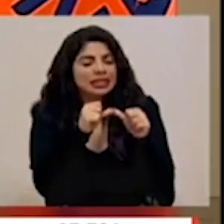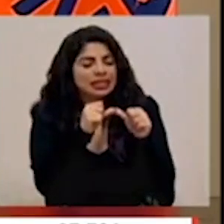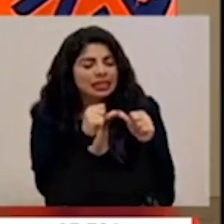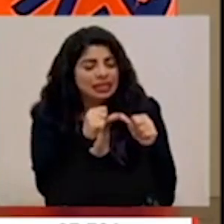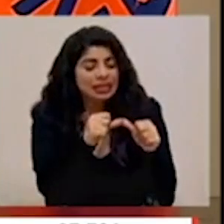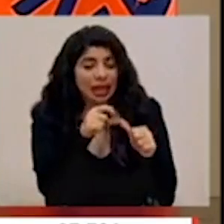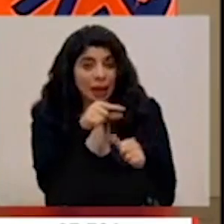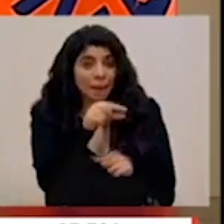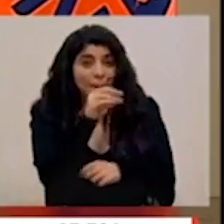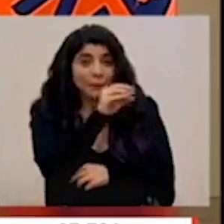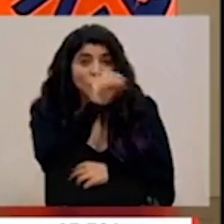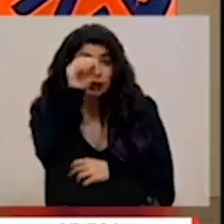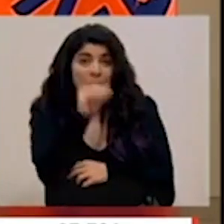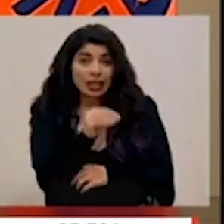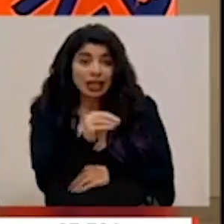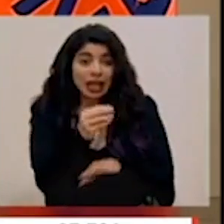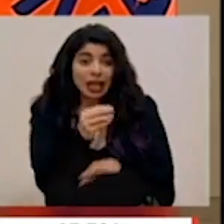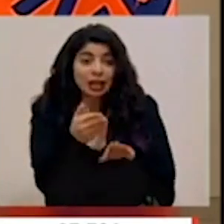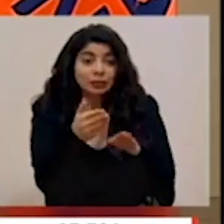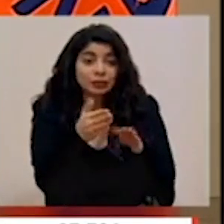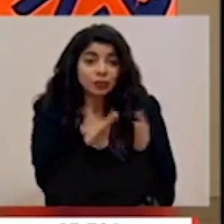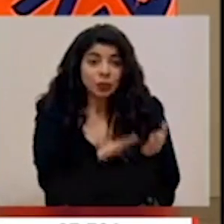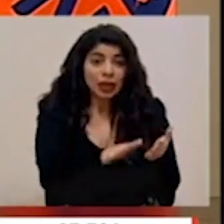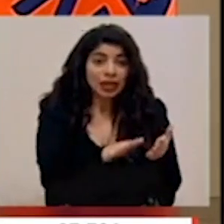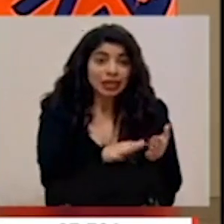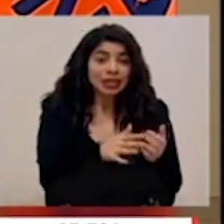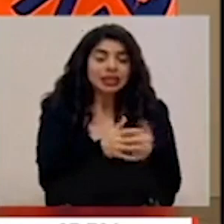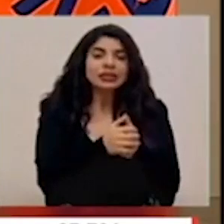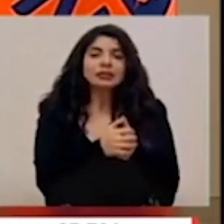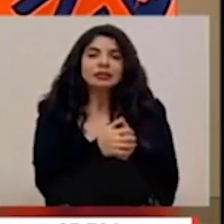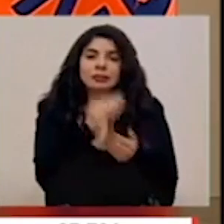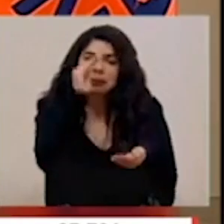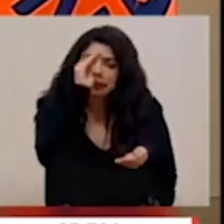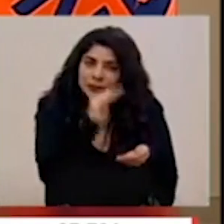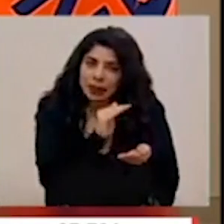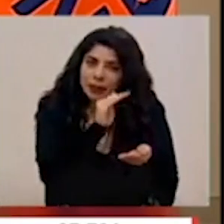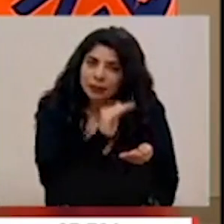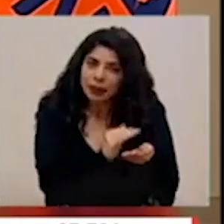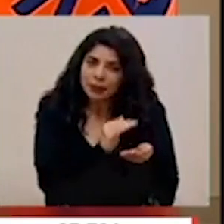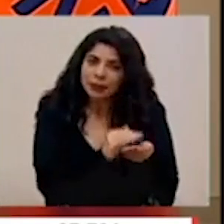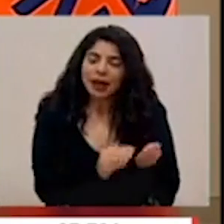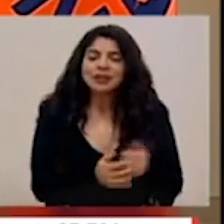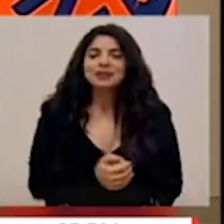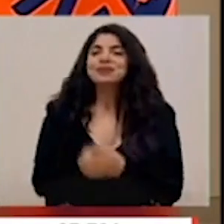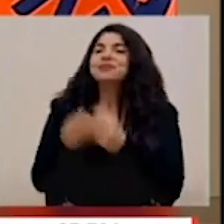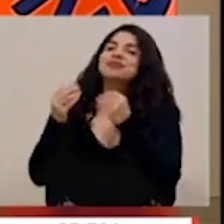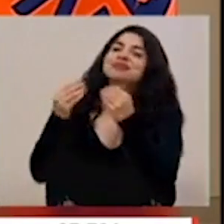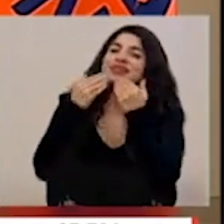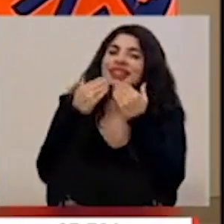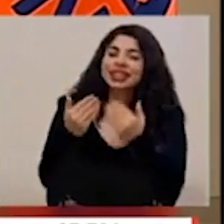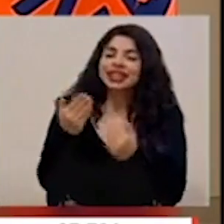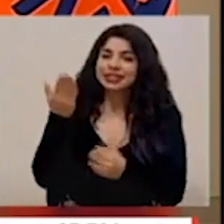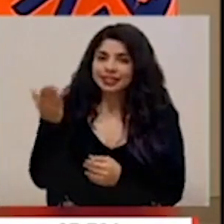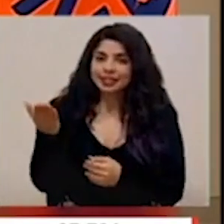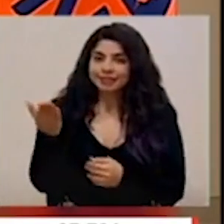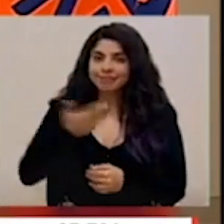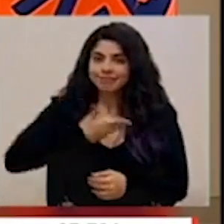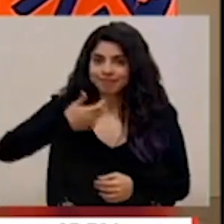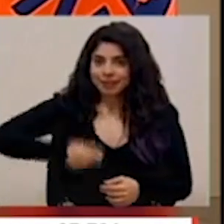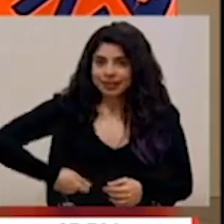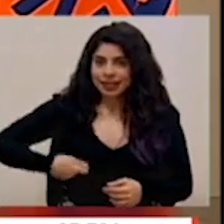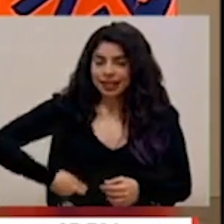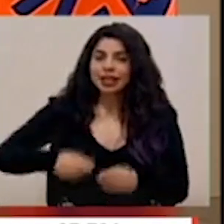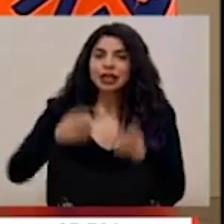tasas de letalidad y de mortalidad bajas. Muchísimas gracias al presidente